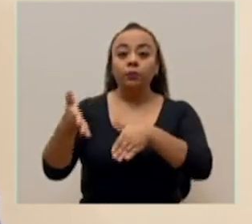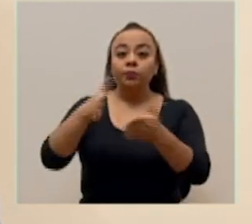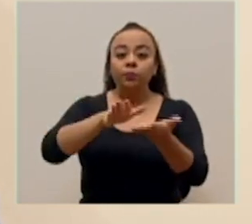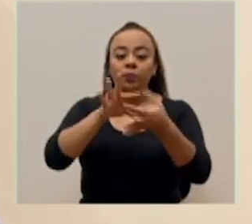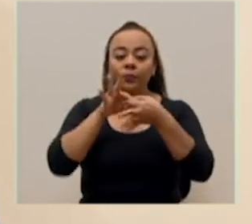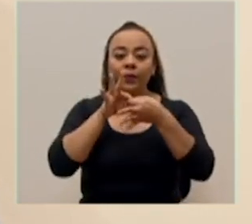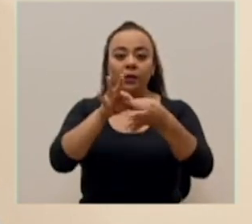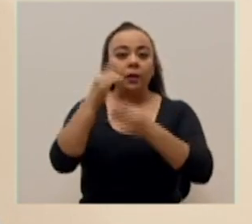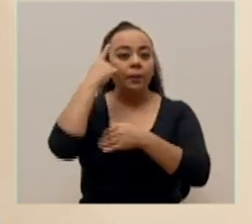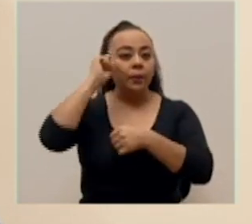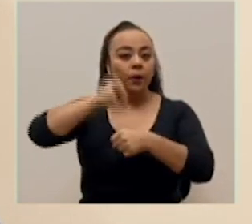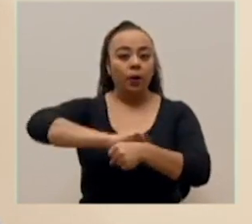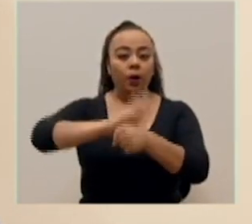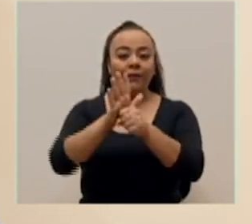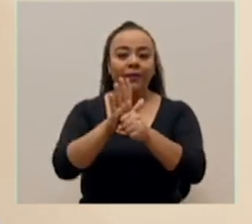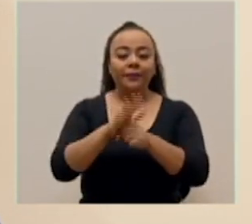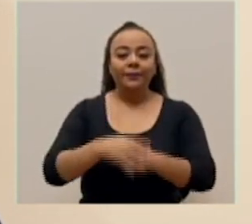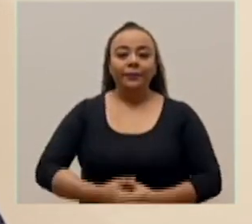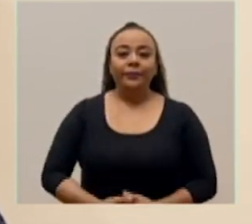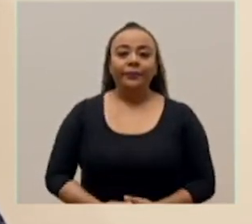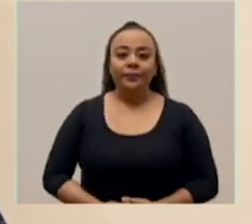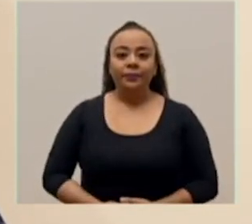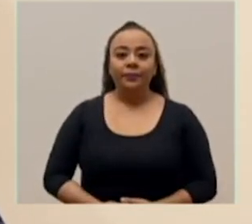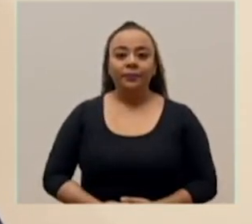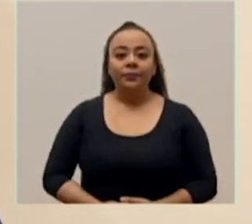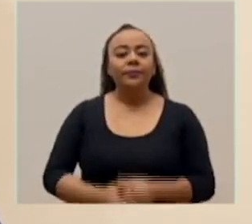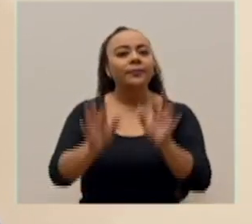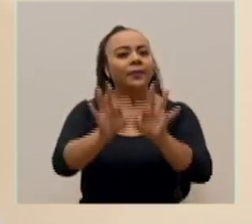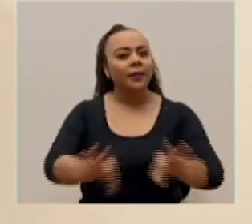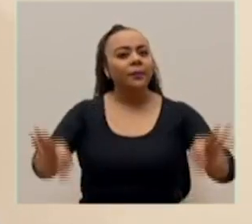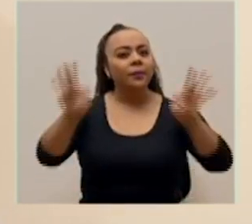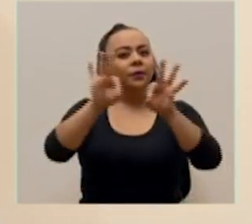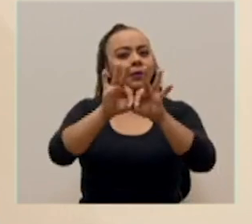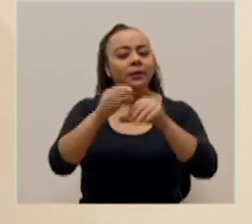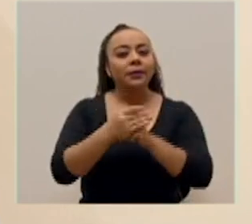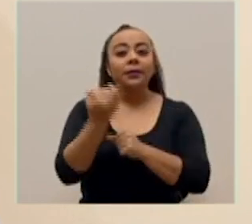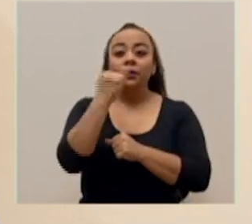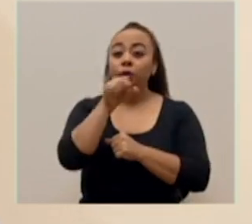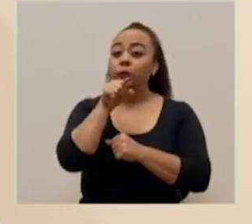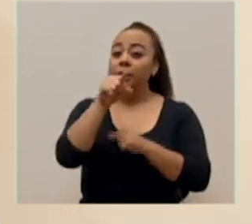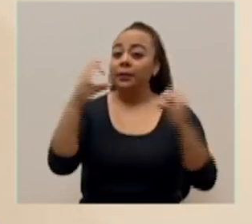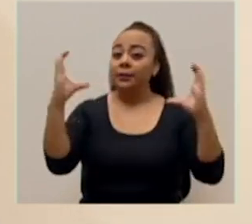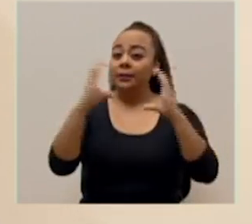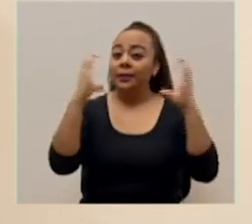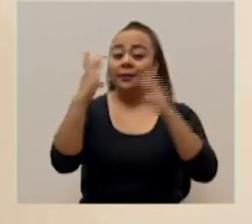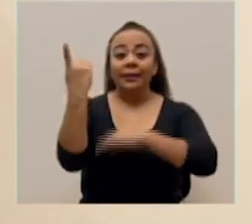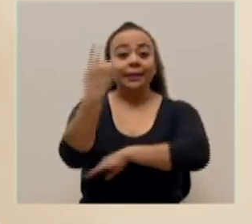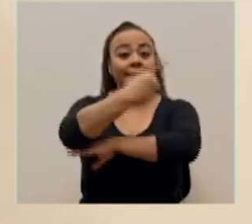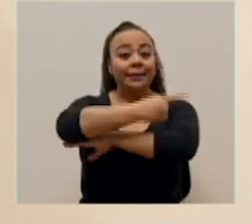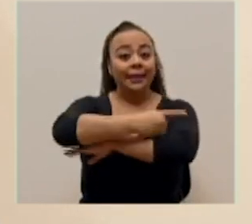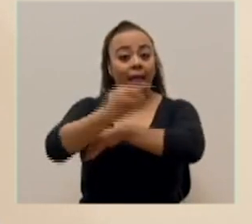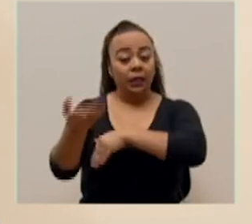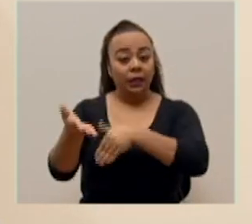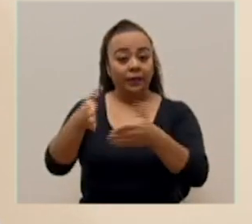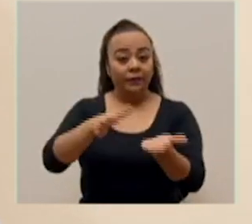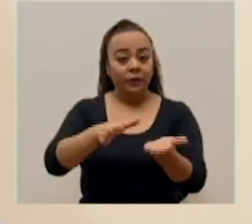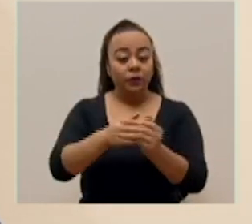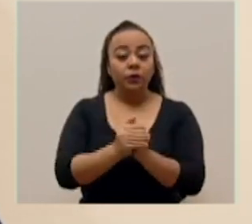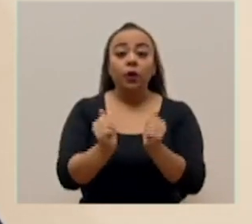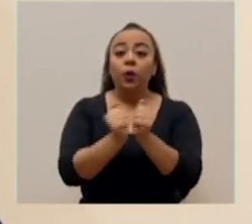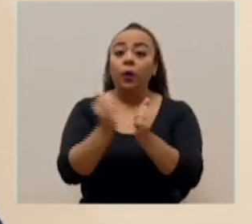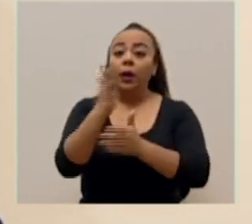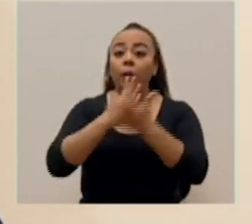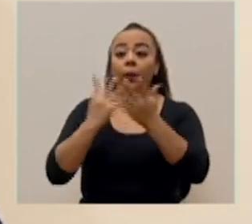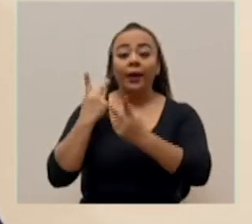relacionados con COVID-19. Importante, si usted va a celebrar el Día de los Difuntos, con alguna